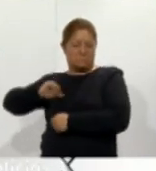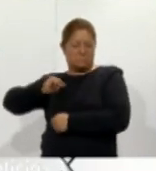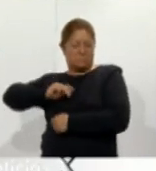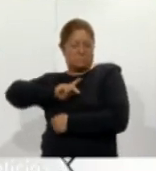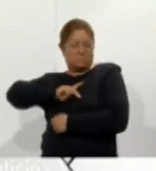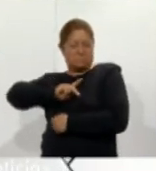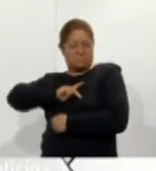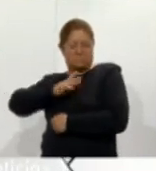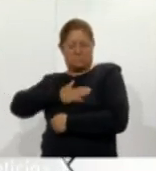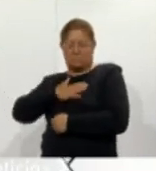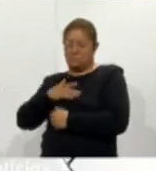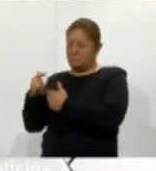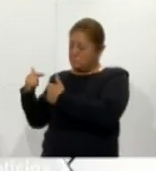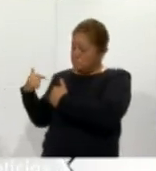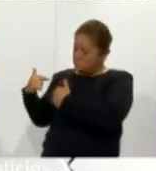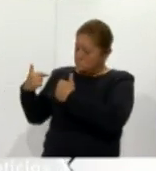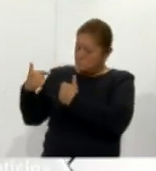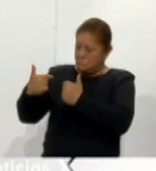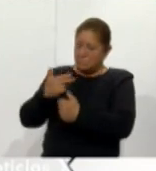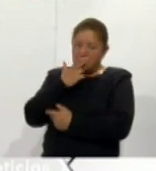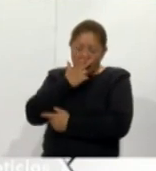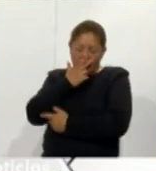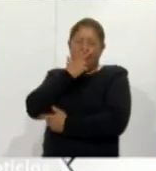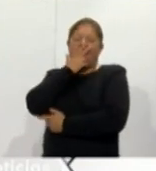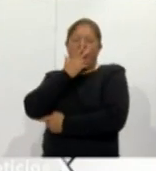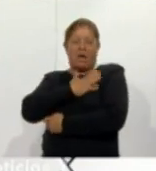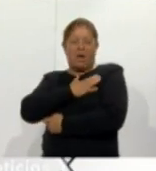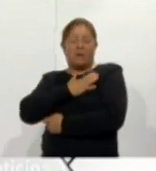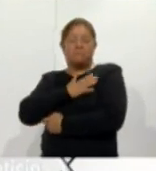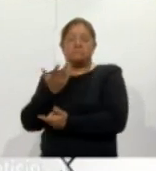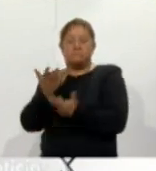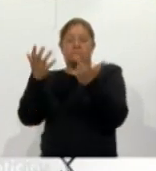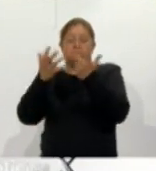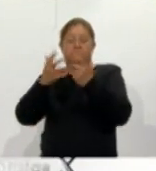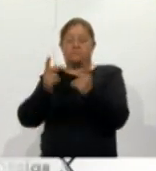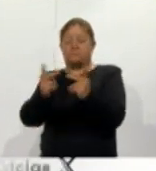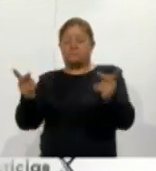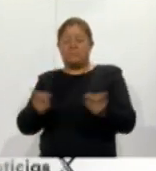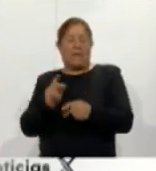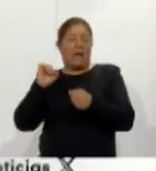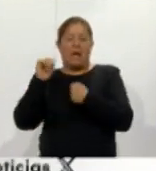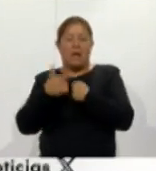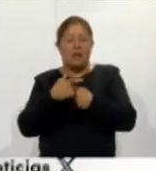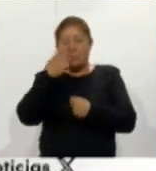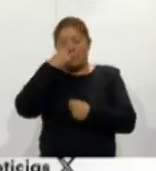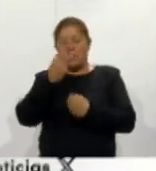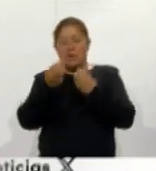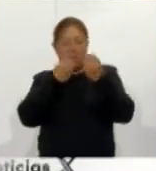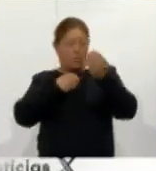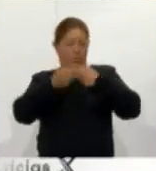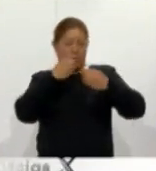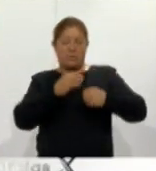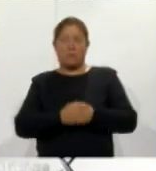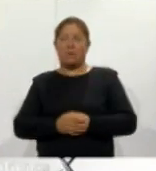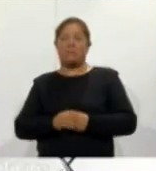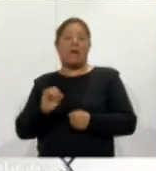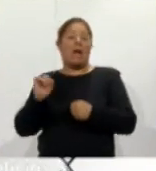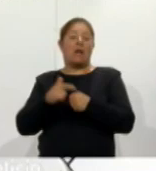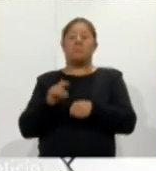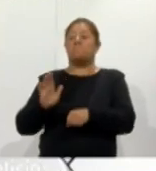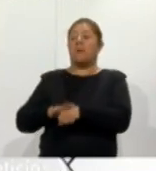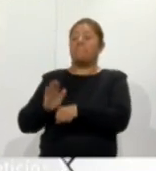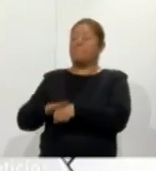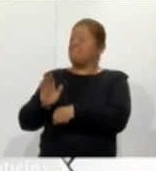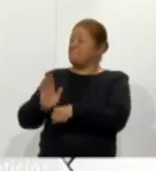desde hacer un plato un algo para la comida hasta algo más artesanal